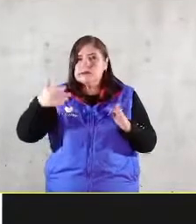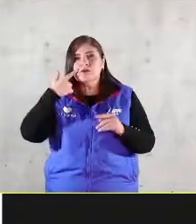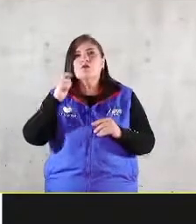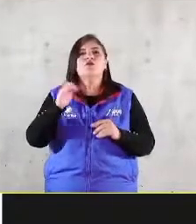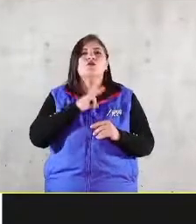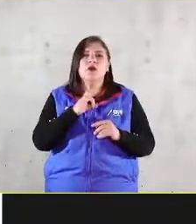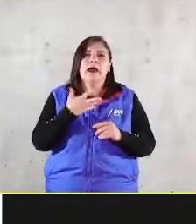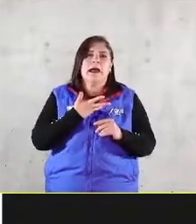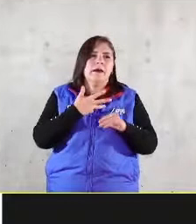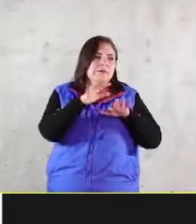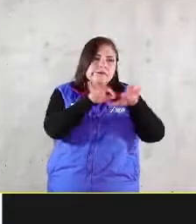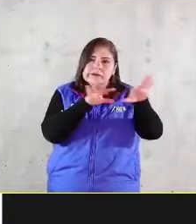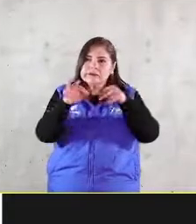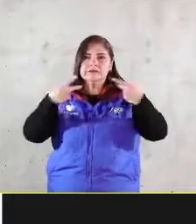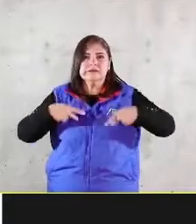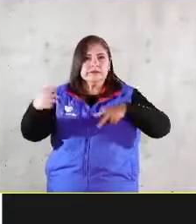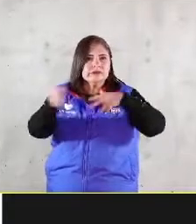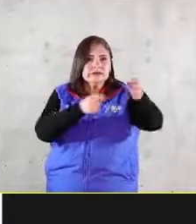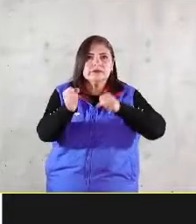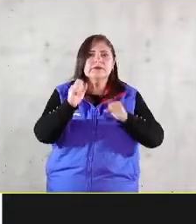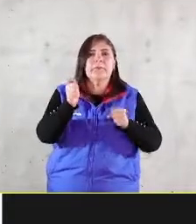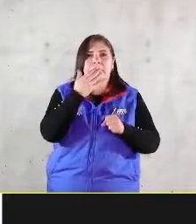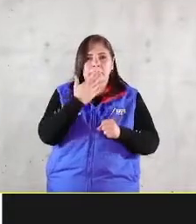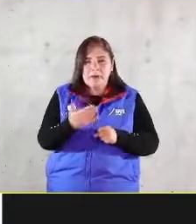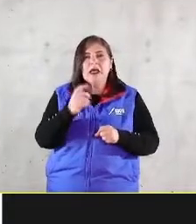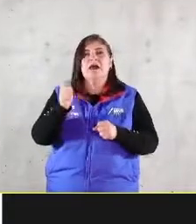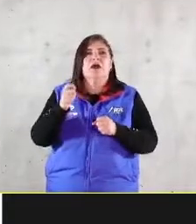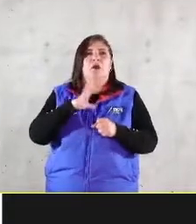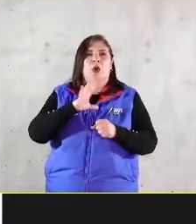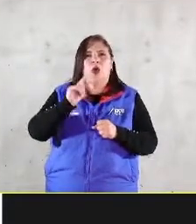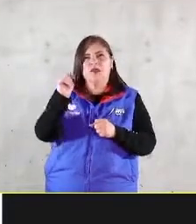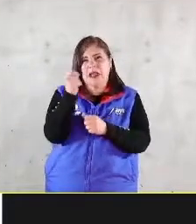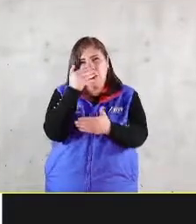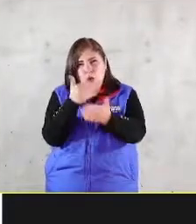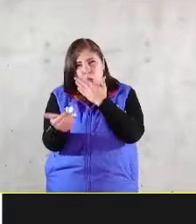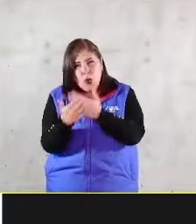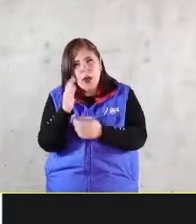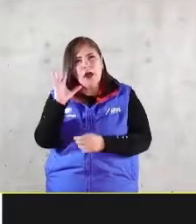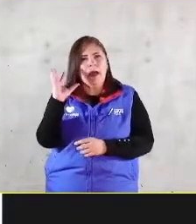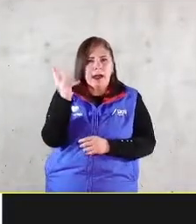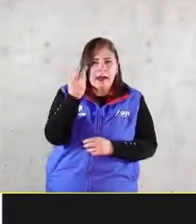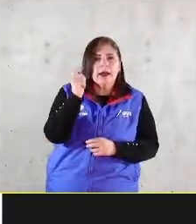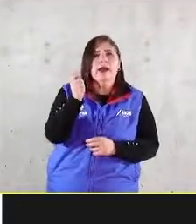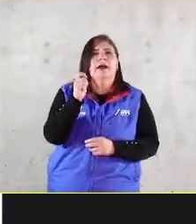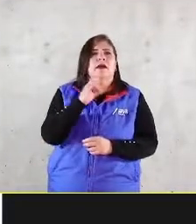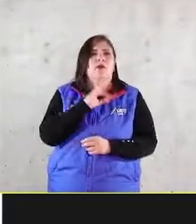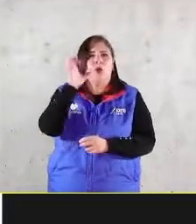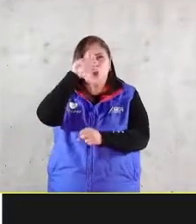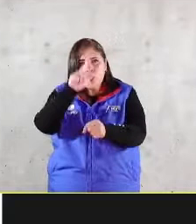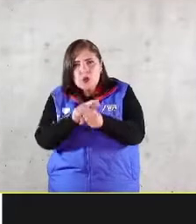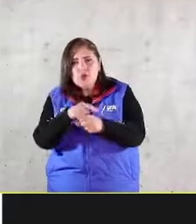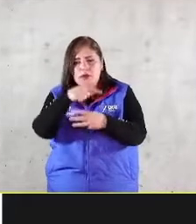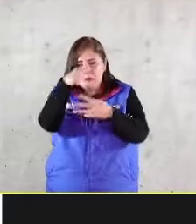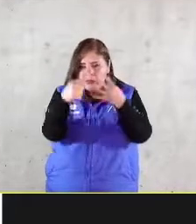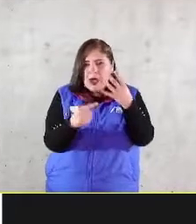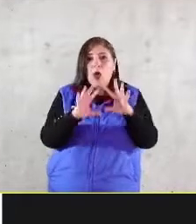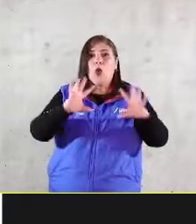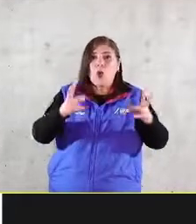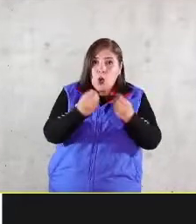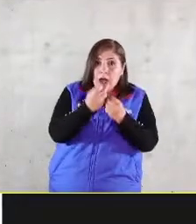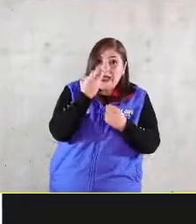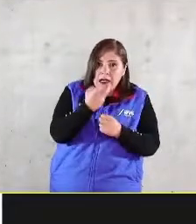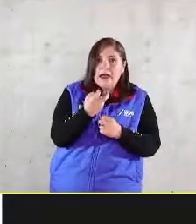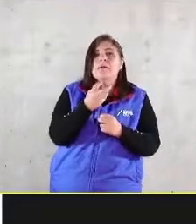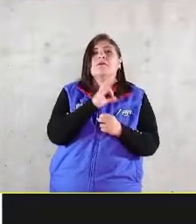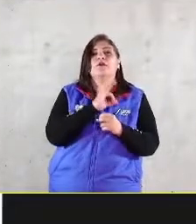gente adecuada, la cultura organizacional, la tecnología, todo ello que soporta justamente los